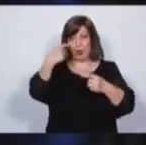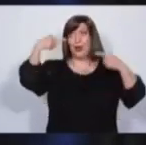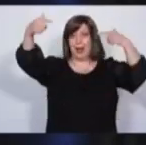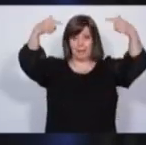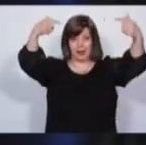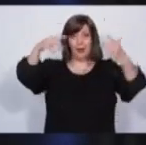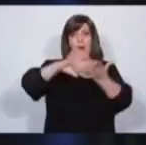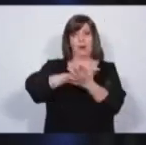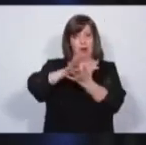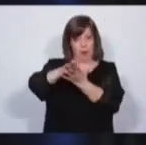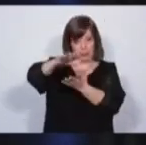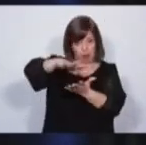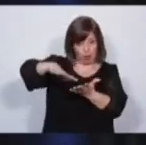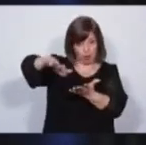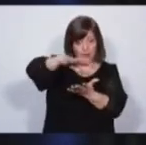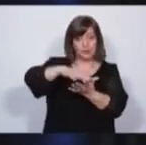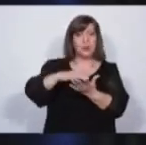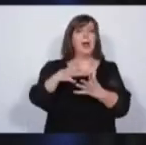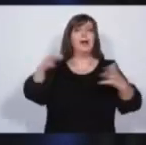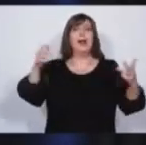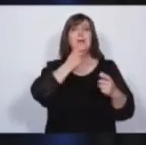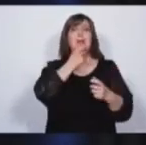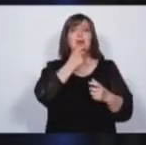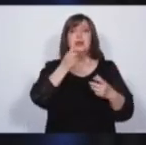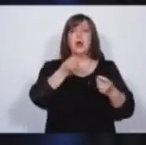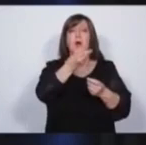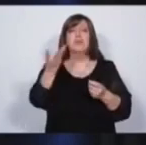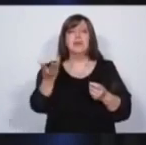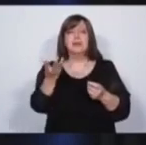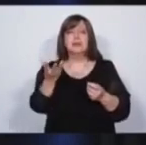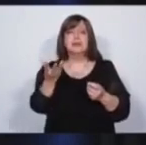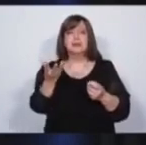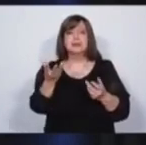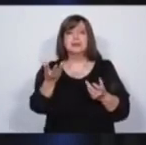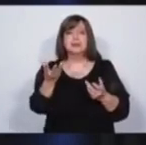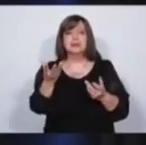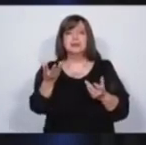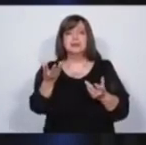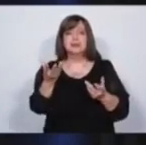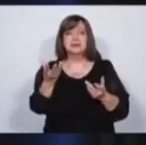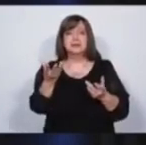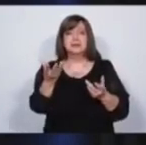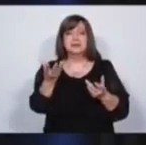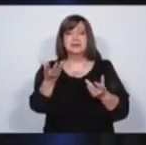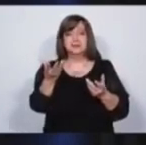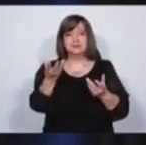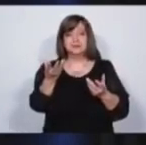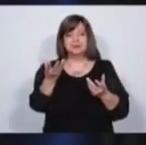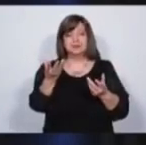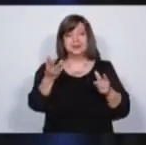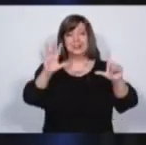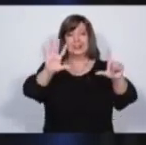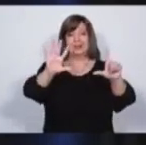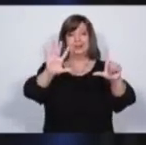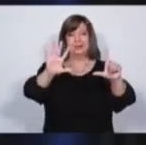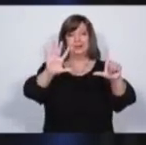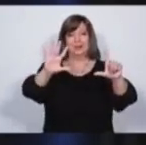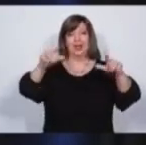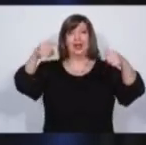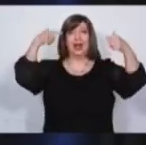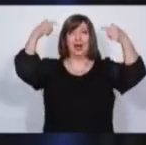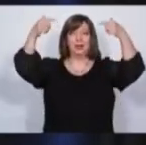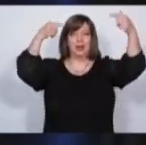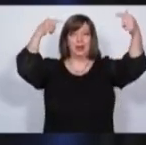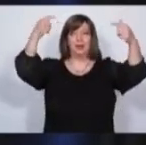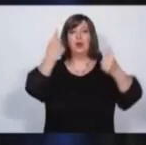kilómetro cuadrado. Gran Mendoza, 7 cámaras